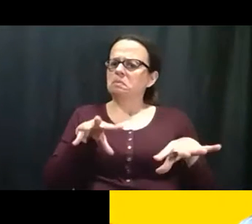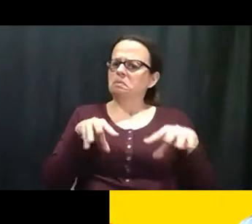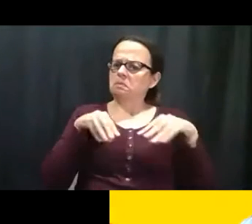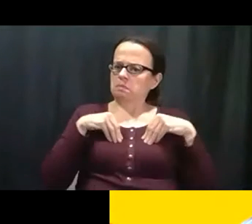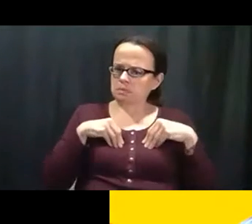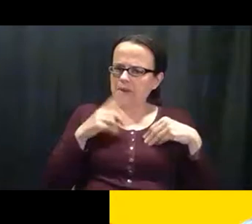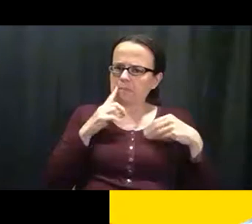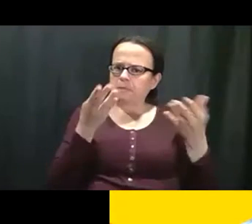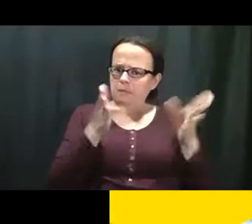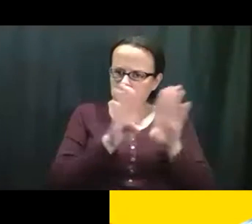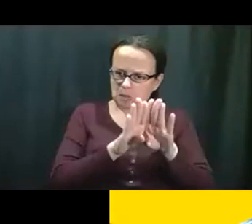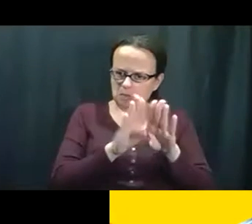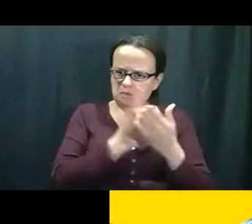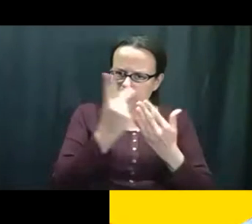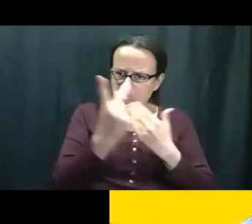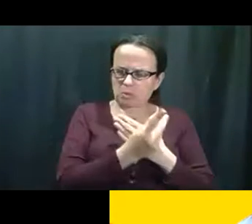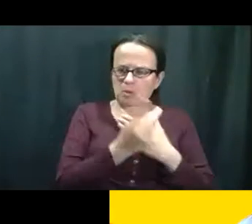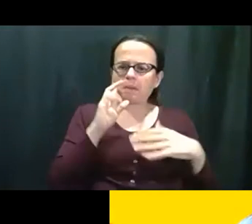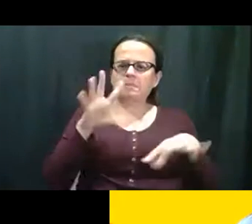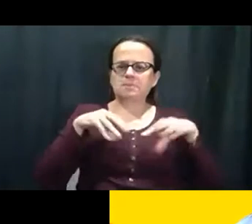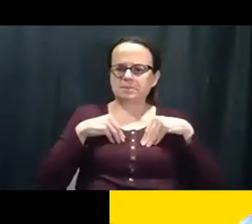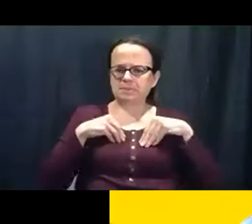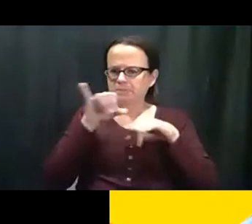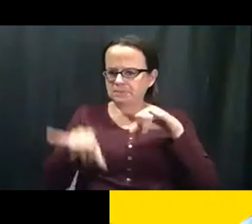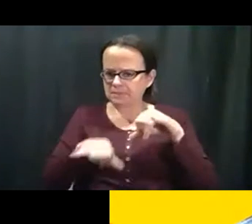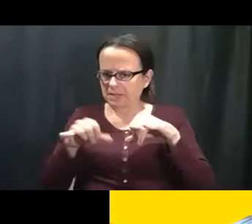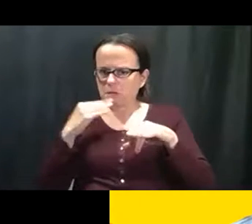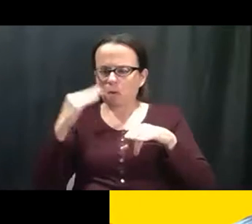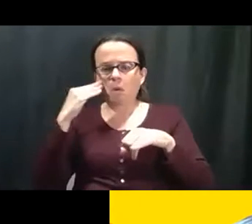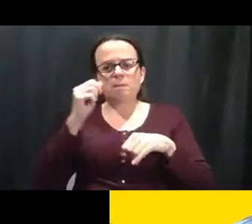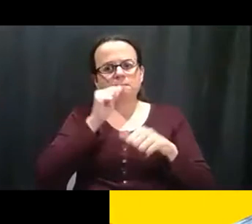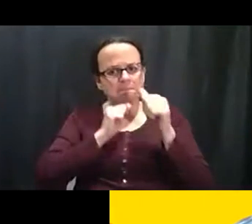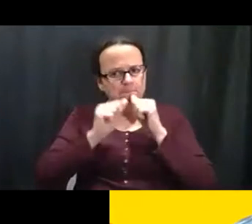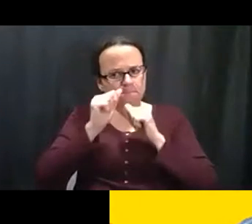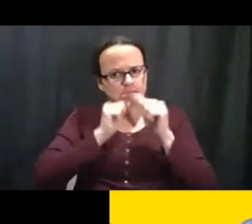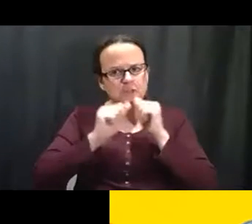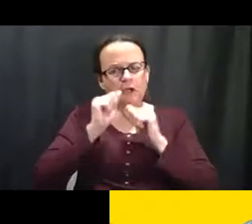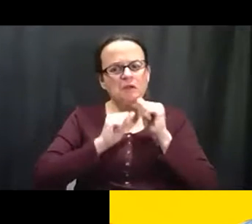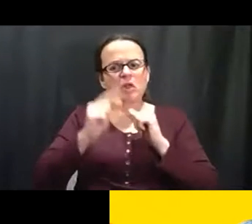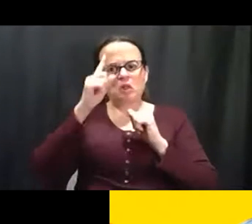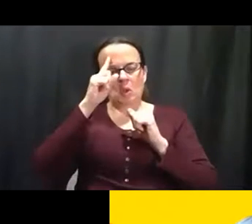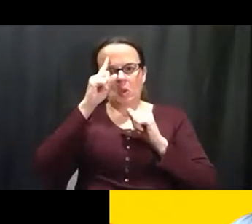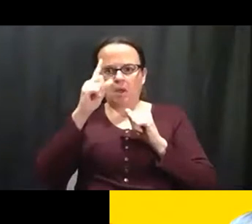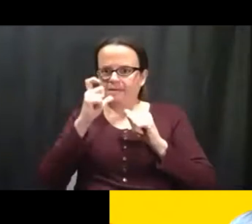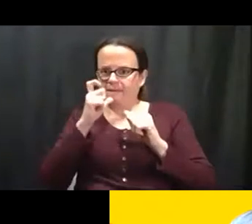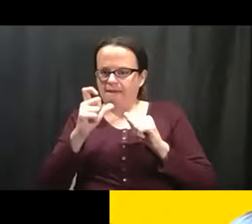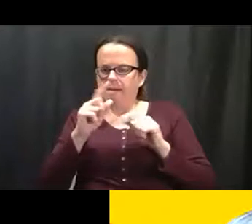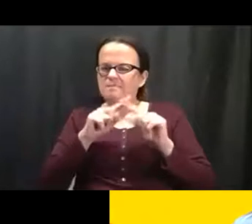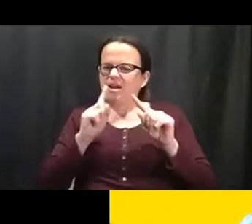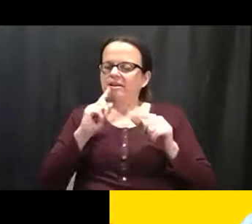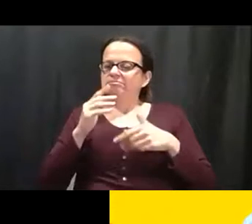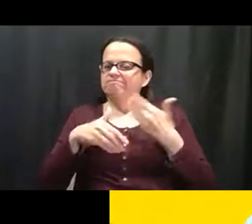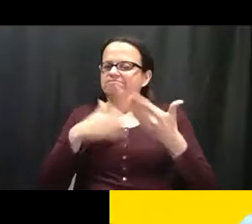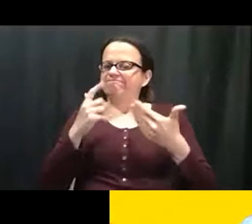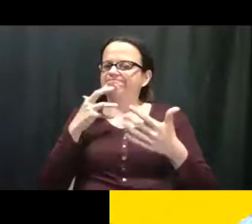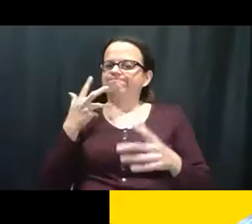él aceptó, eh, que habían cerrado el programa y que estaba en la casa. él lo toleró mucho más de lo que